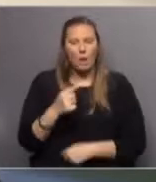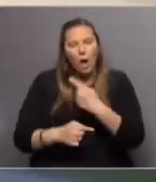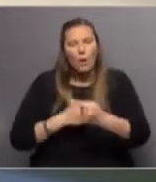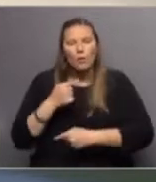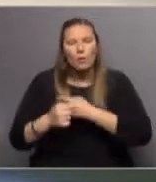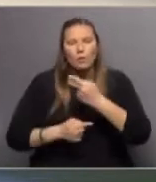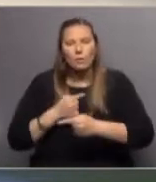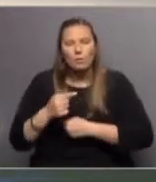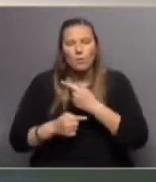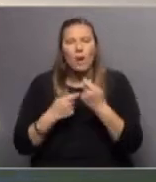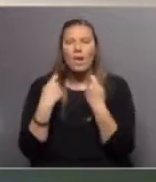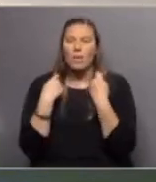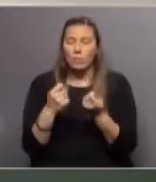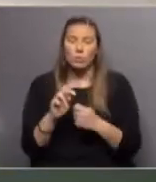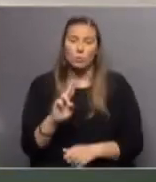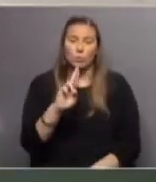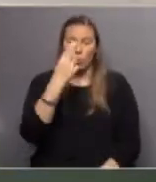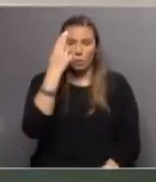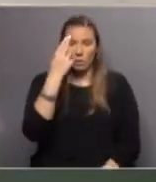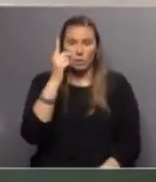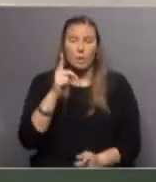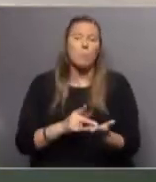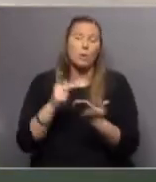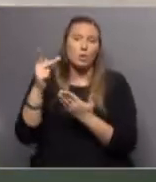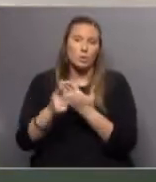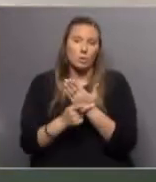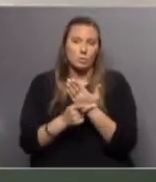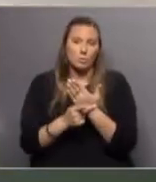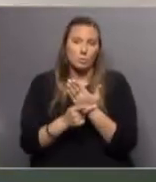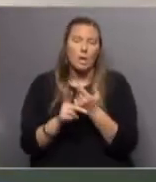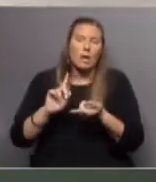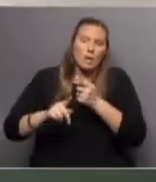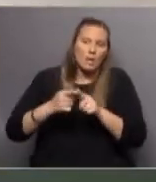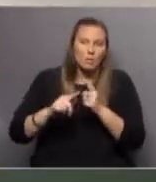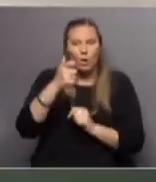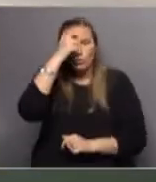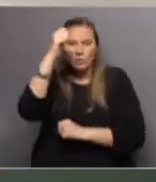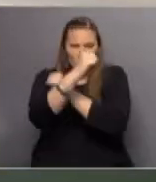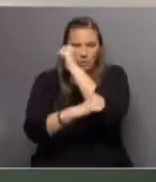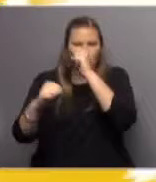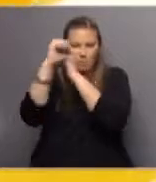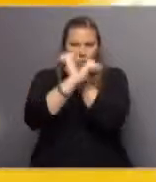generando inversiones en el Uruguay y proyectos en particular relacionados con ciencia y tecnología.